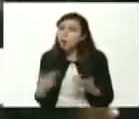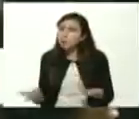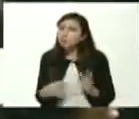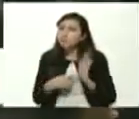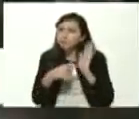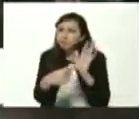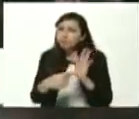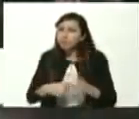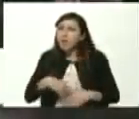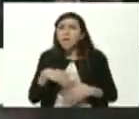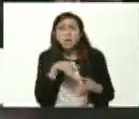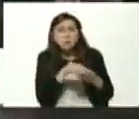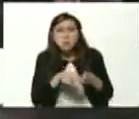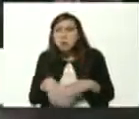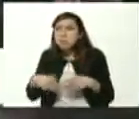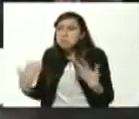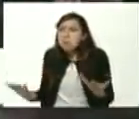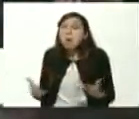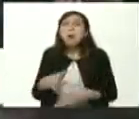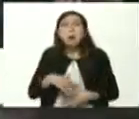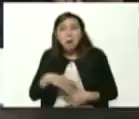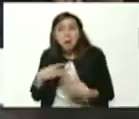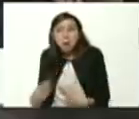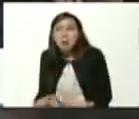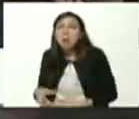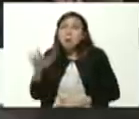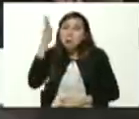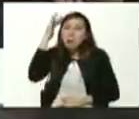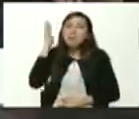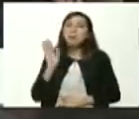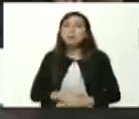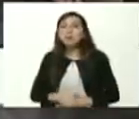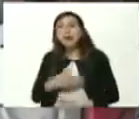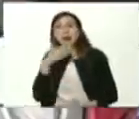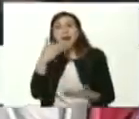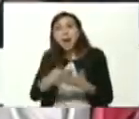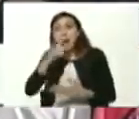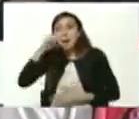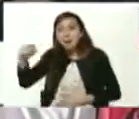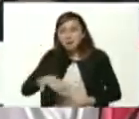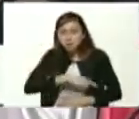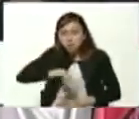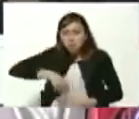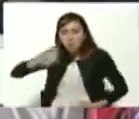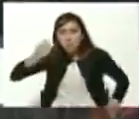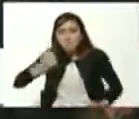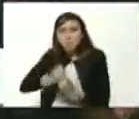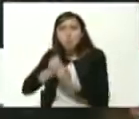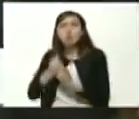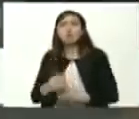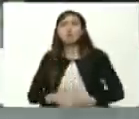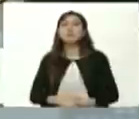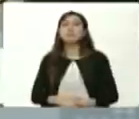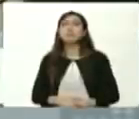son sus ofertas académicas así que presidente muchísimas gracias y cuente con todos nosotros adelante